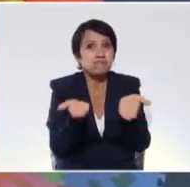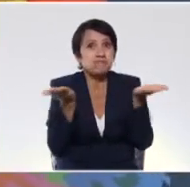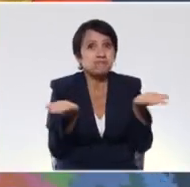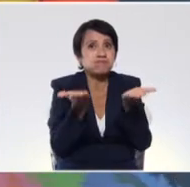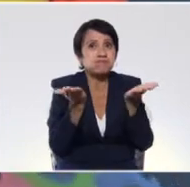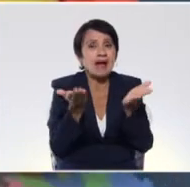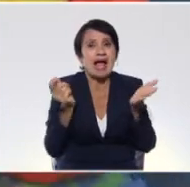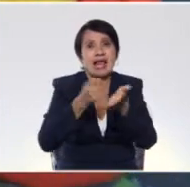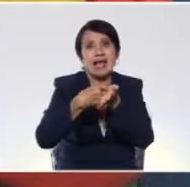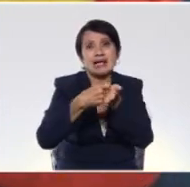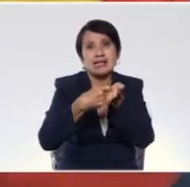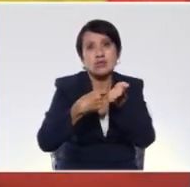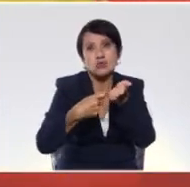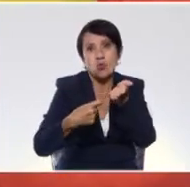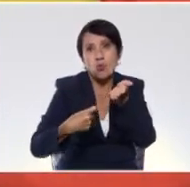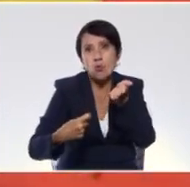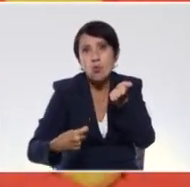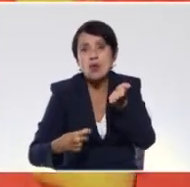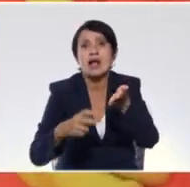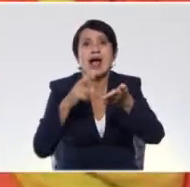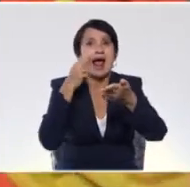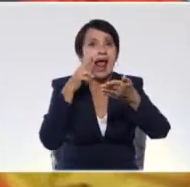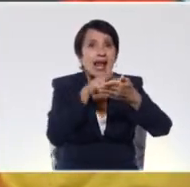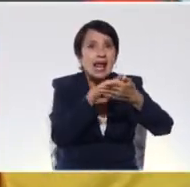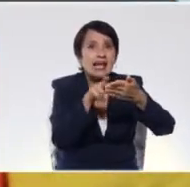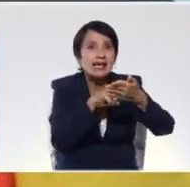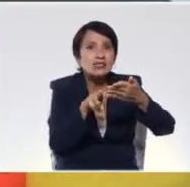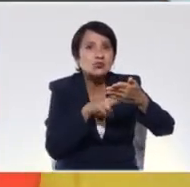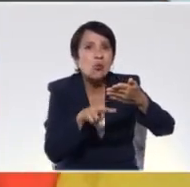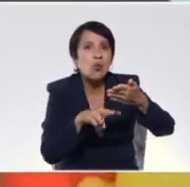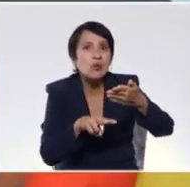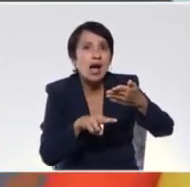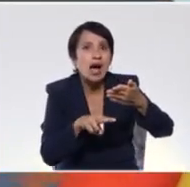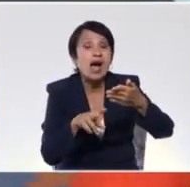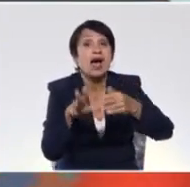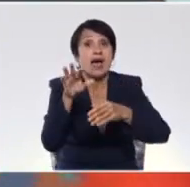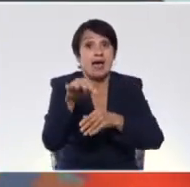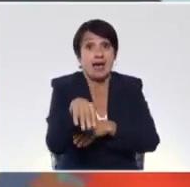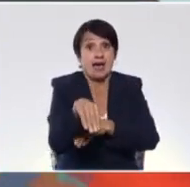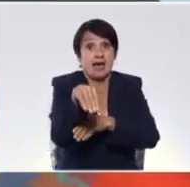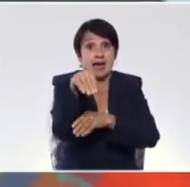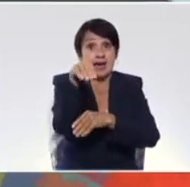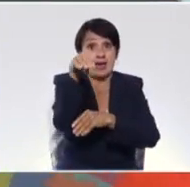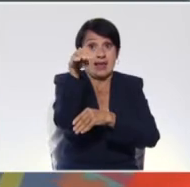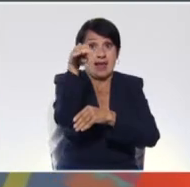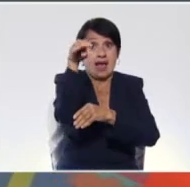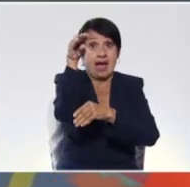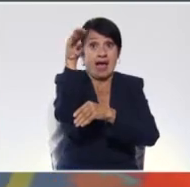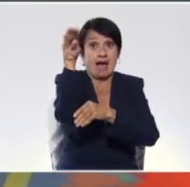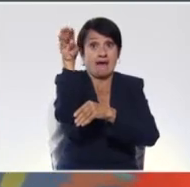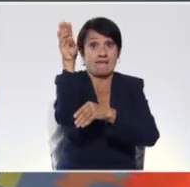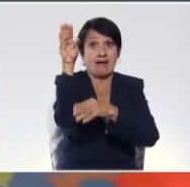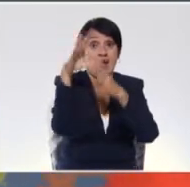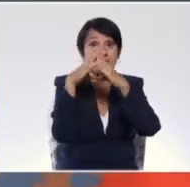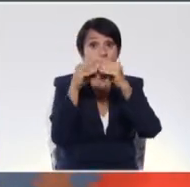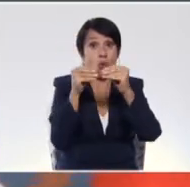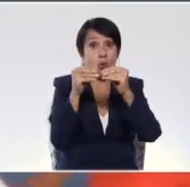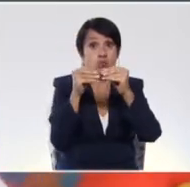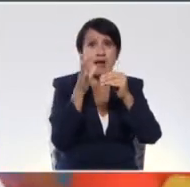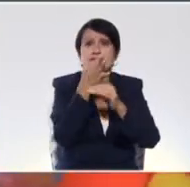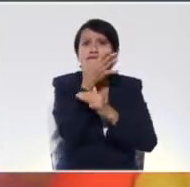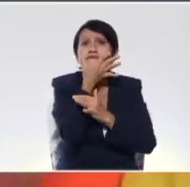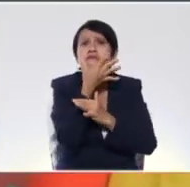a la escritura, a la lectura. Fíjense, jirafa, la palabra en esta sopa de letras